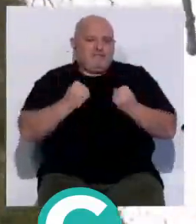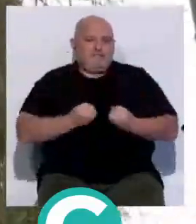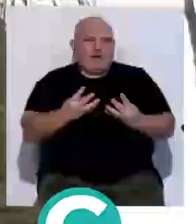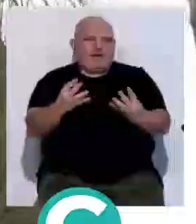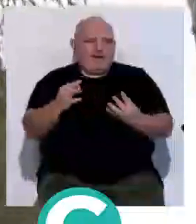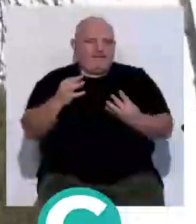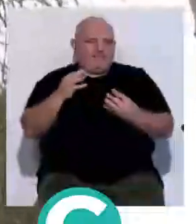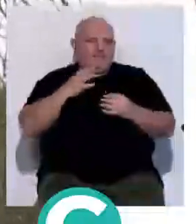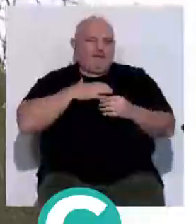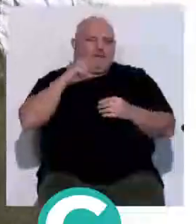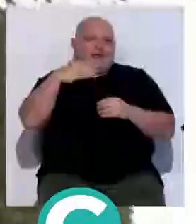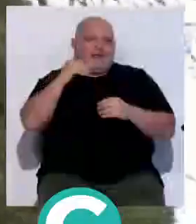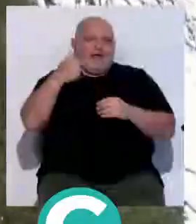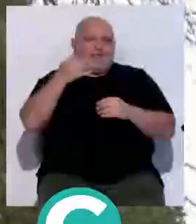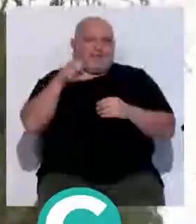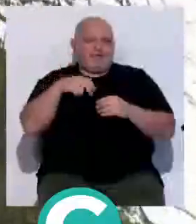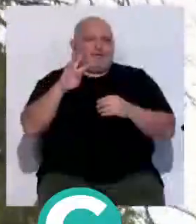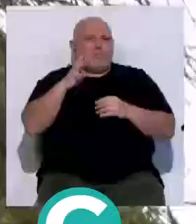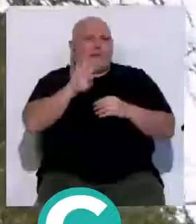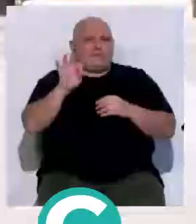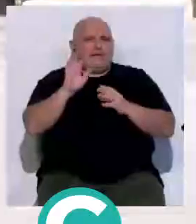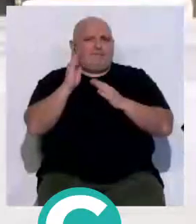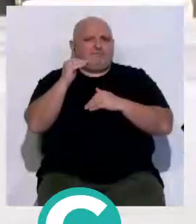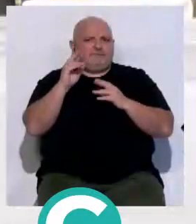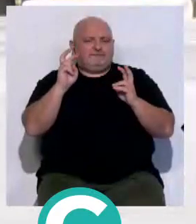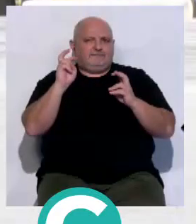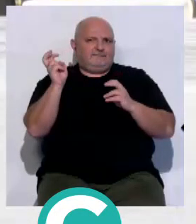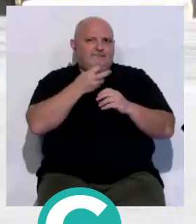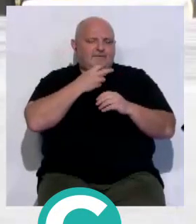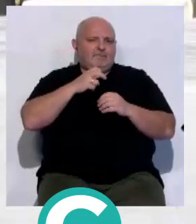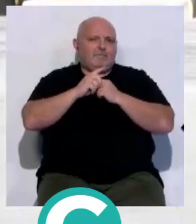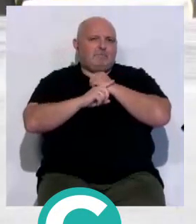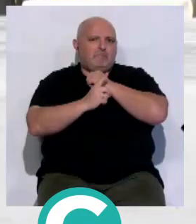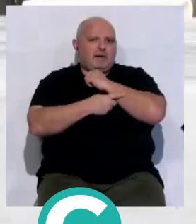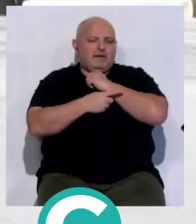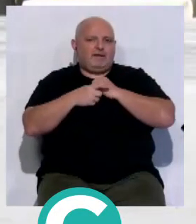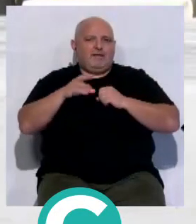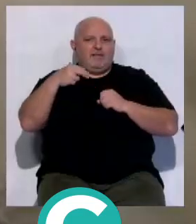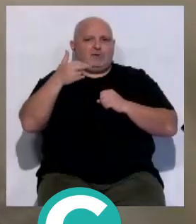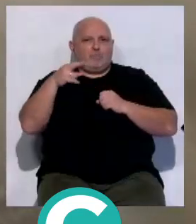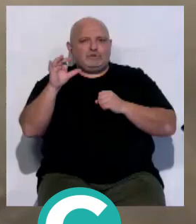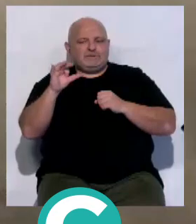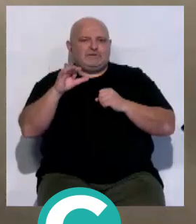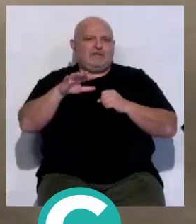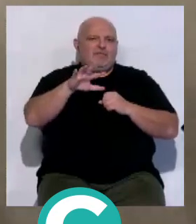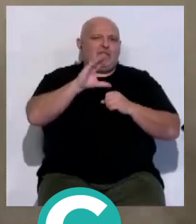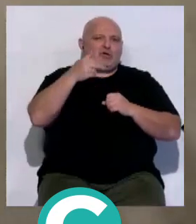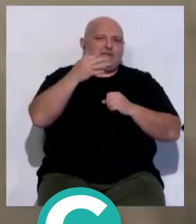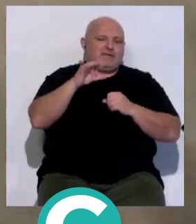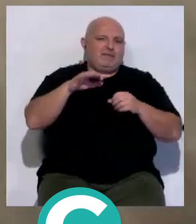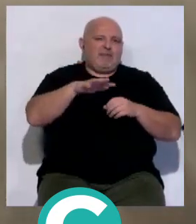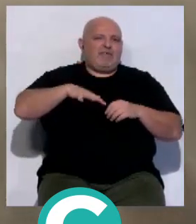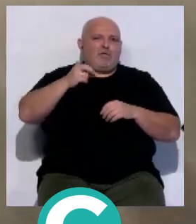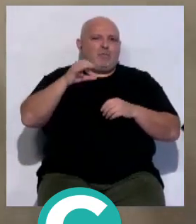Agadén, ecologistas en acción. 40 unidades ya están repartidas entre los parques Celestino Mutis y Cinco Continentes y en la Plaza